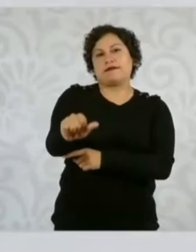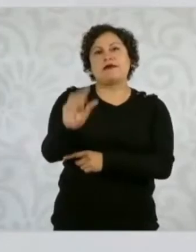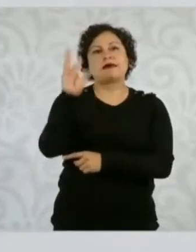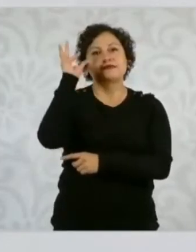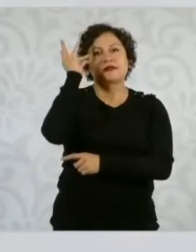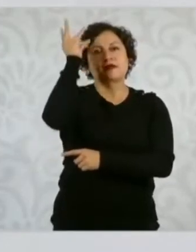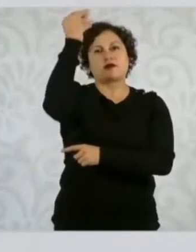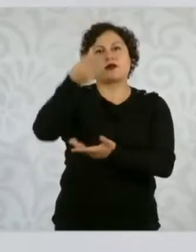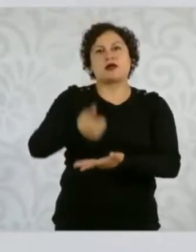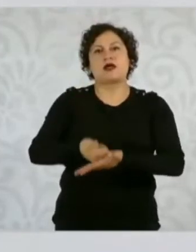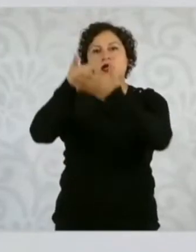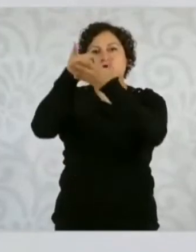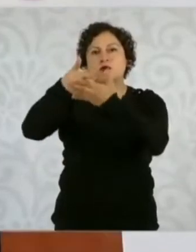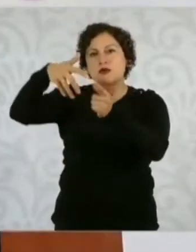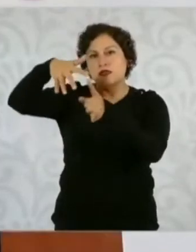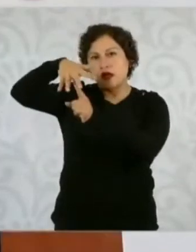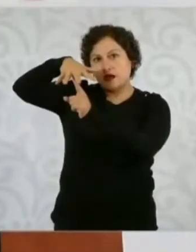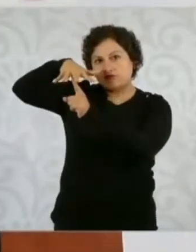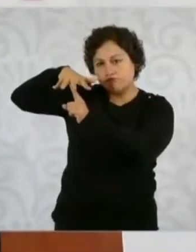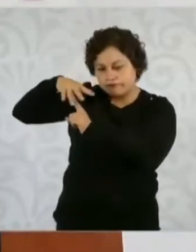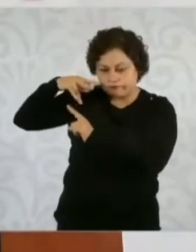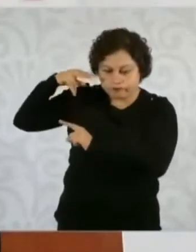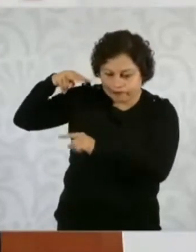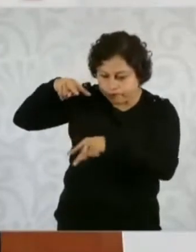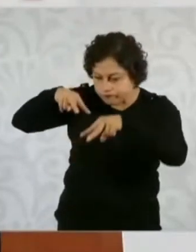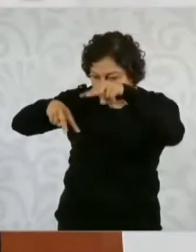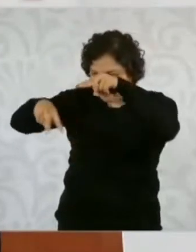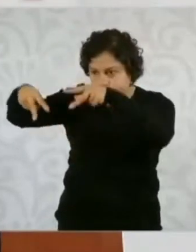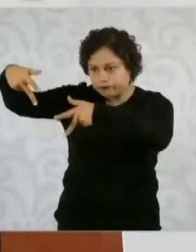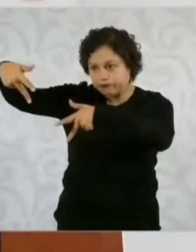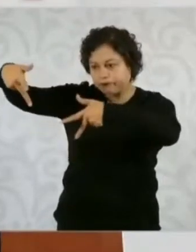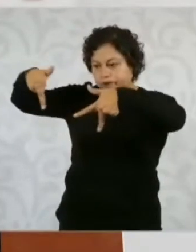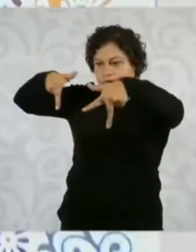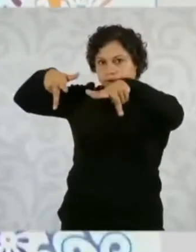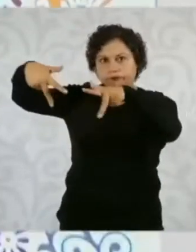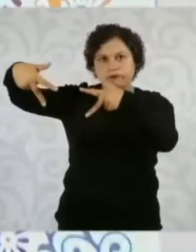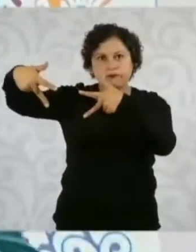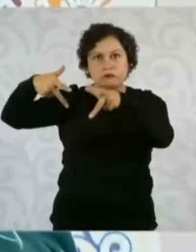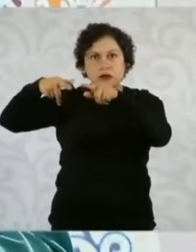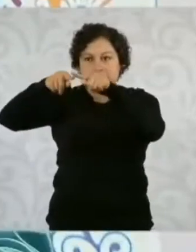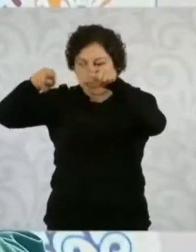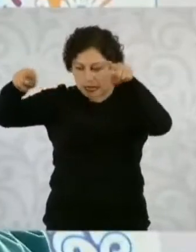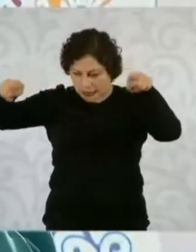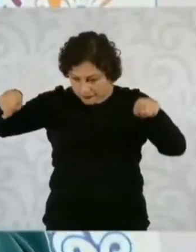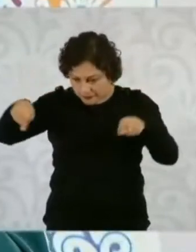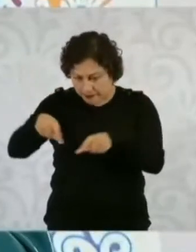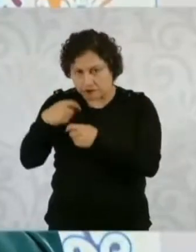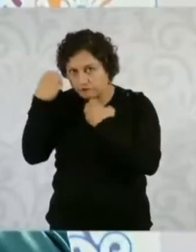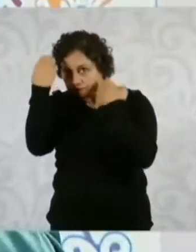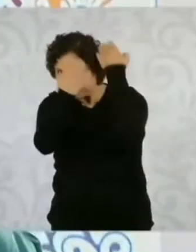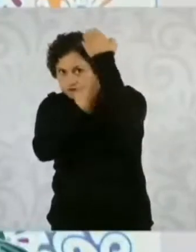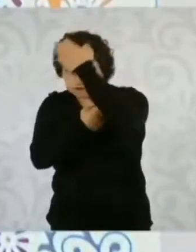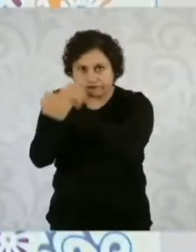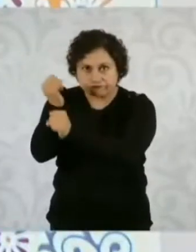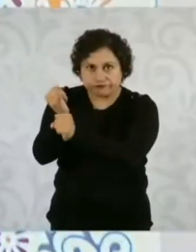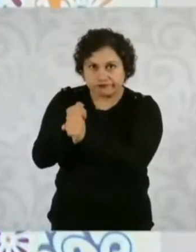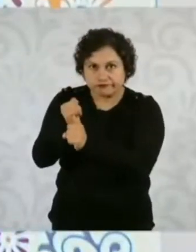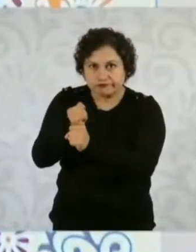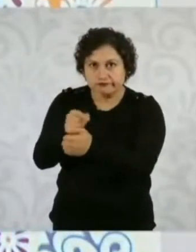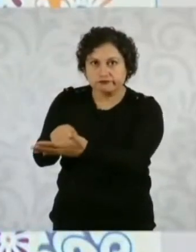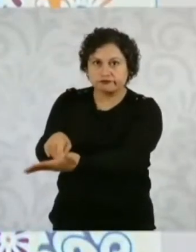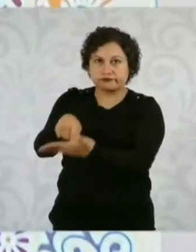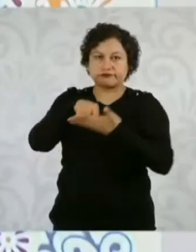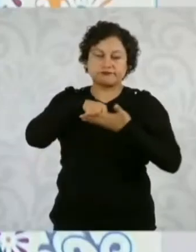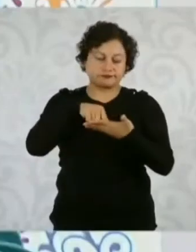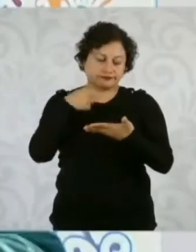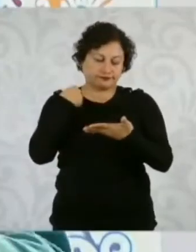hacer un levantamiento topográfico por centímetros que nos puede decir cuál es la problemática